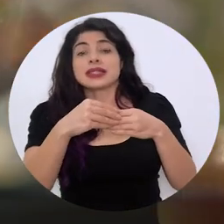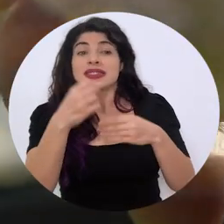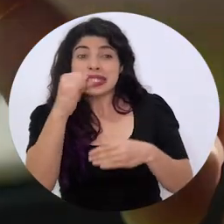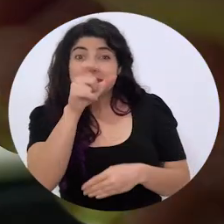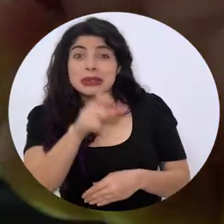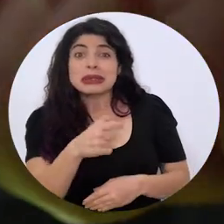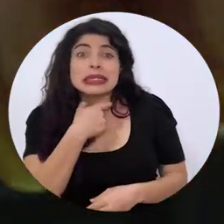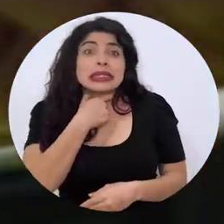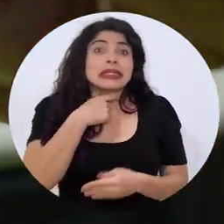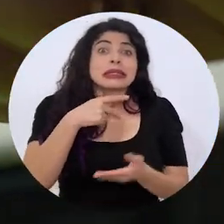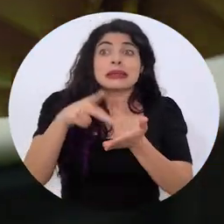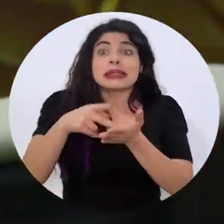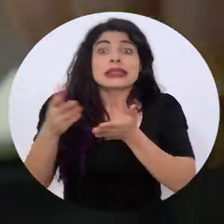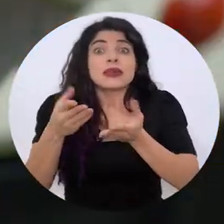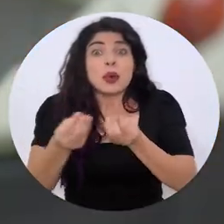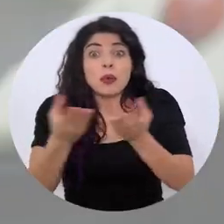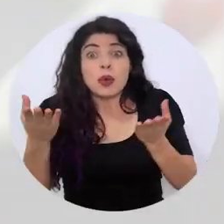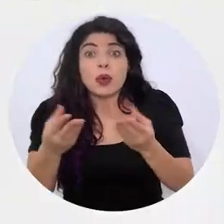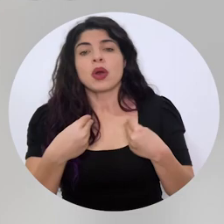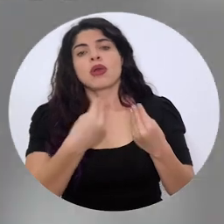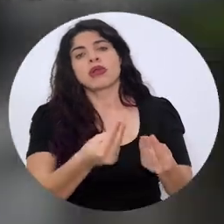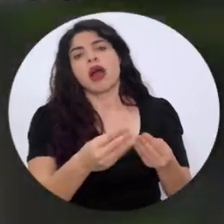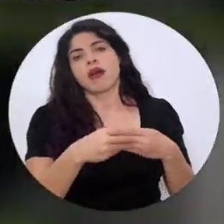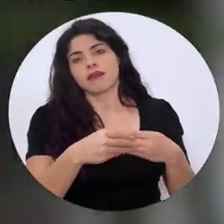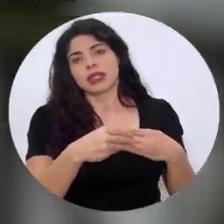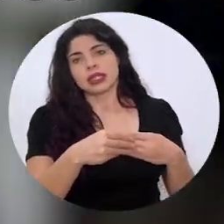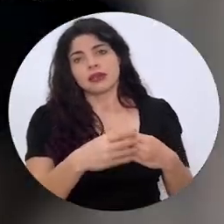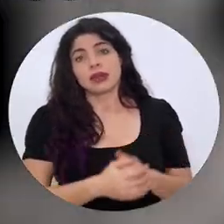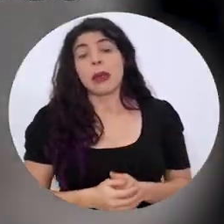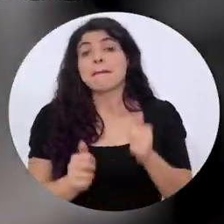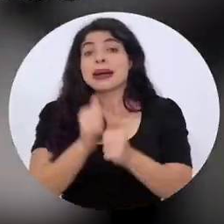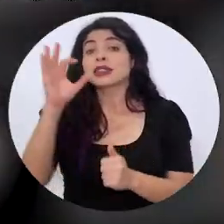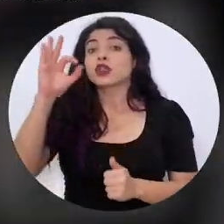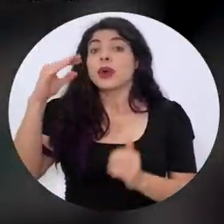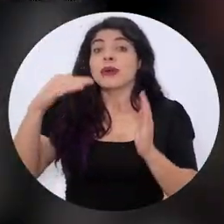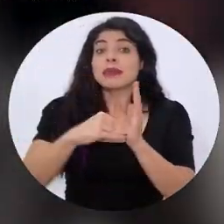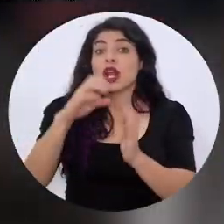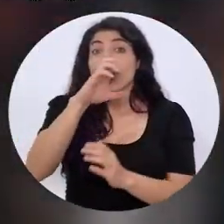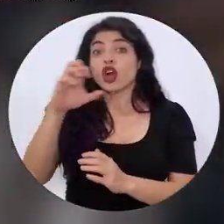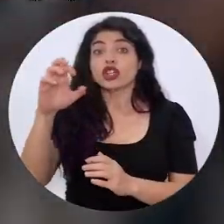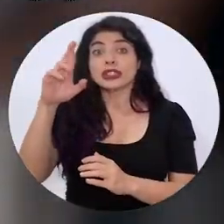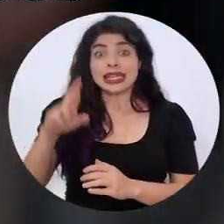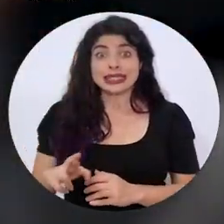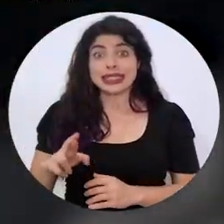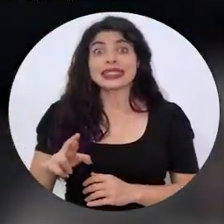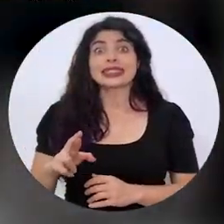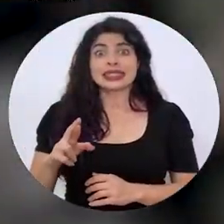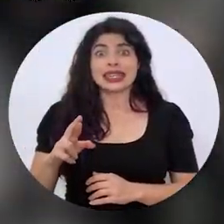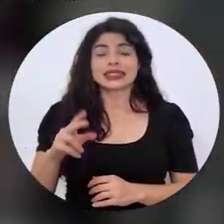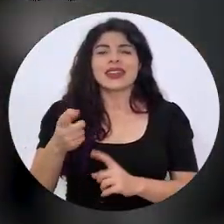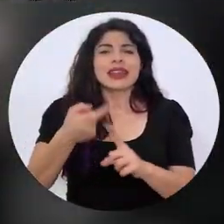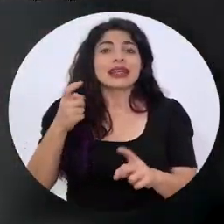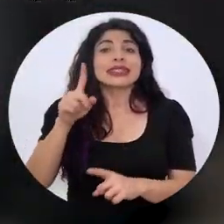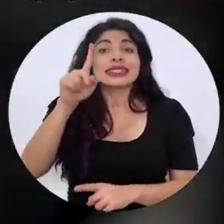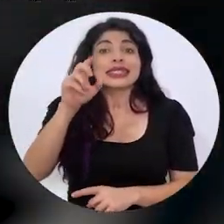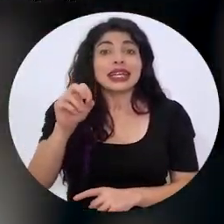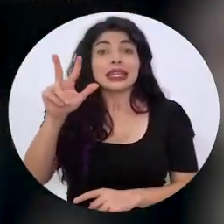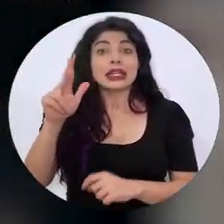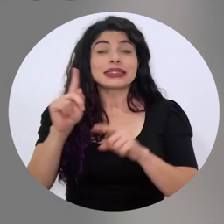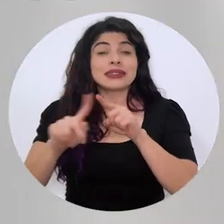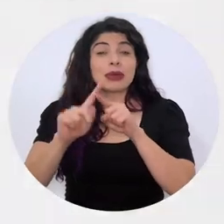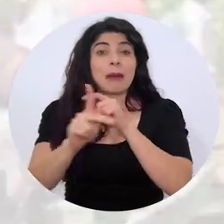a quienes no podían pagar los servicios públicos. Se repatriaron más de 9.000 costarricenses procedentes de 103